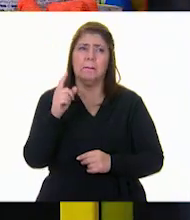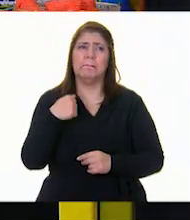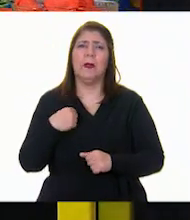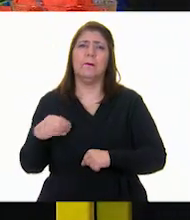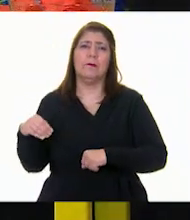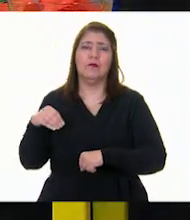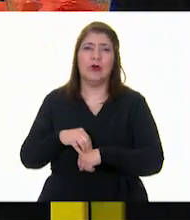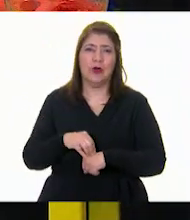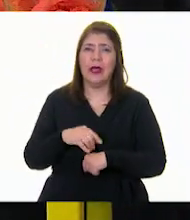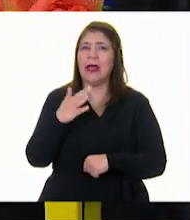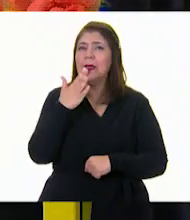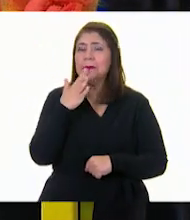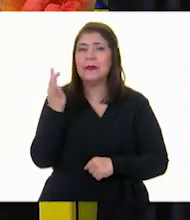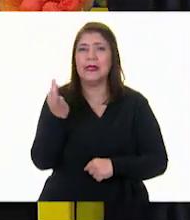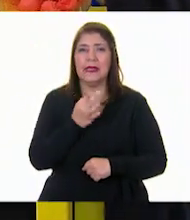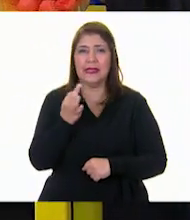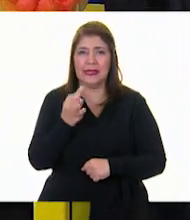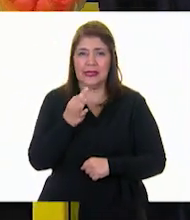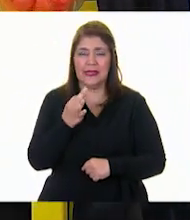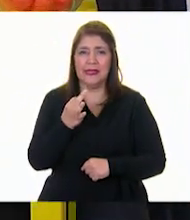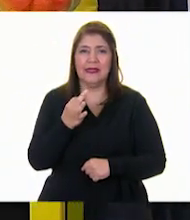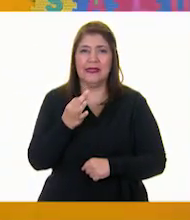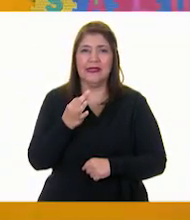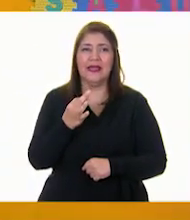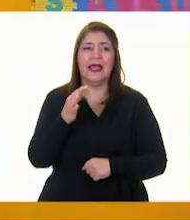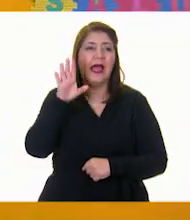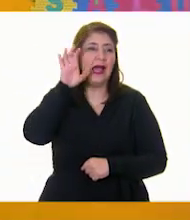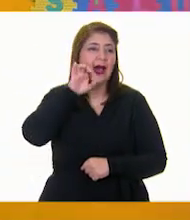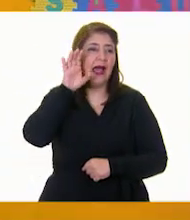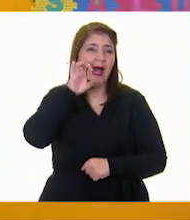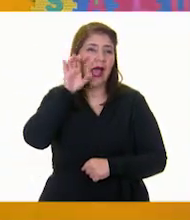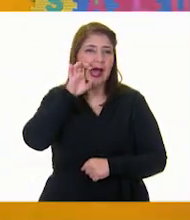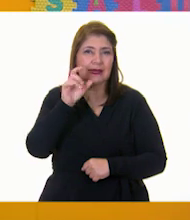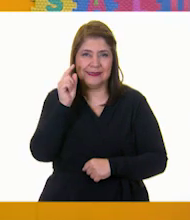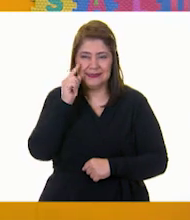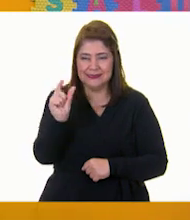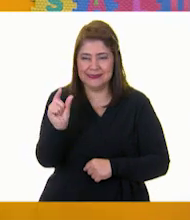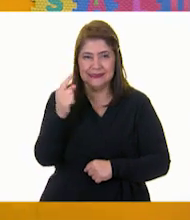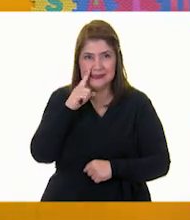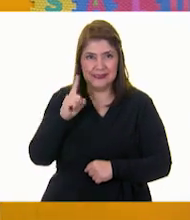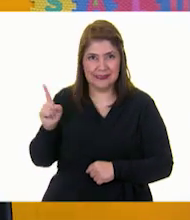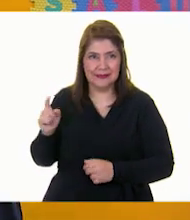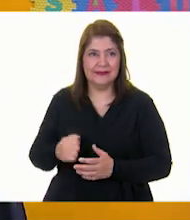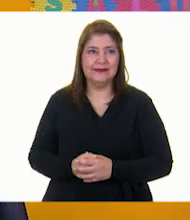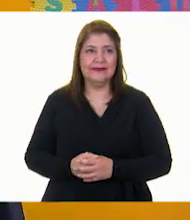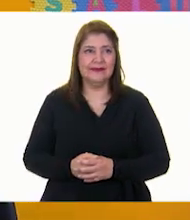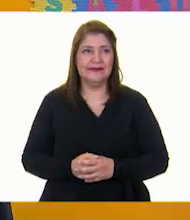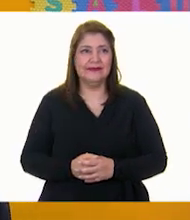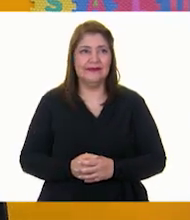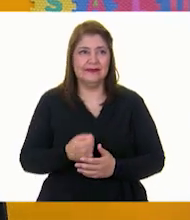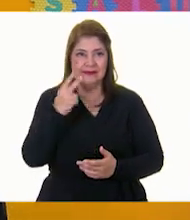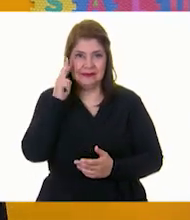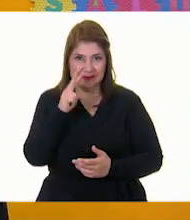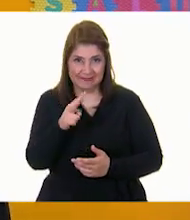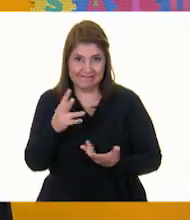deliciosos gajos de naranja. Vean, vean,